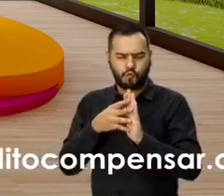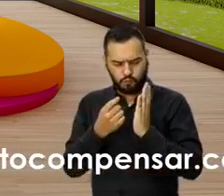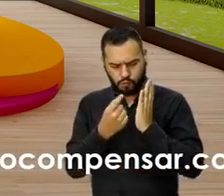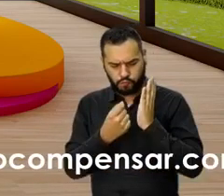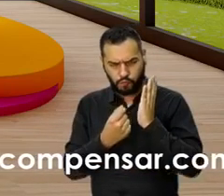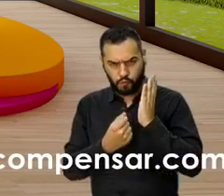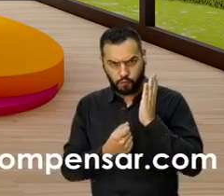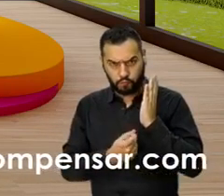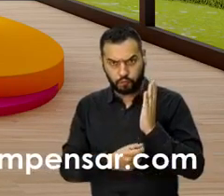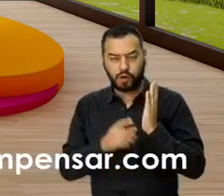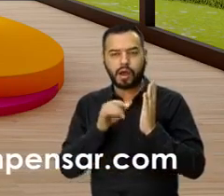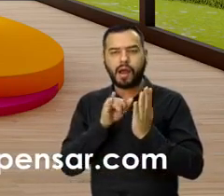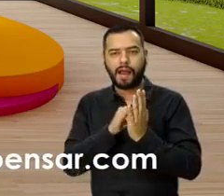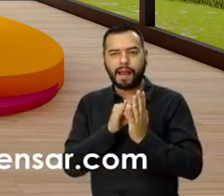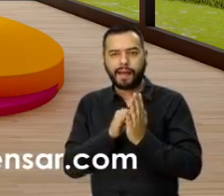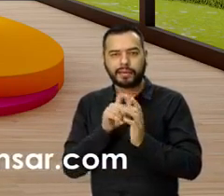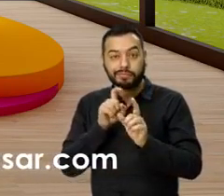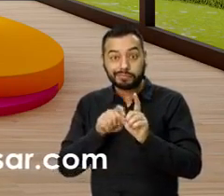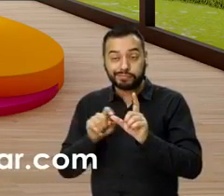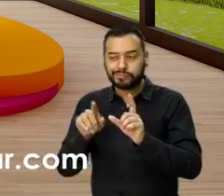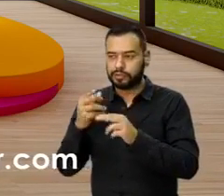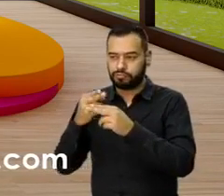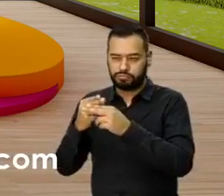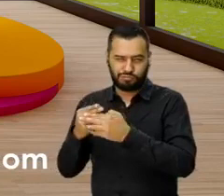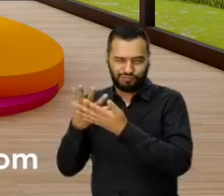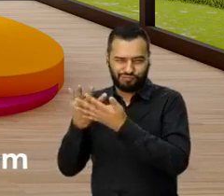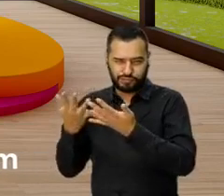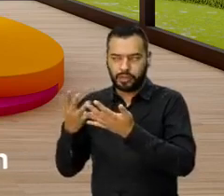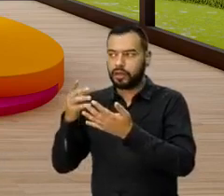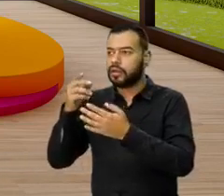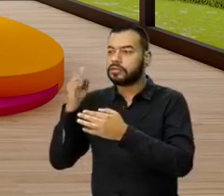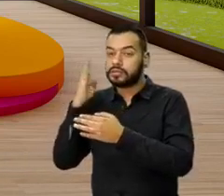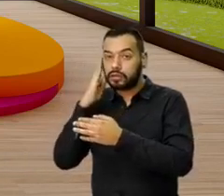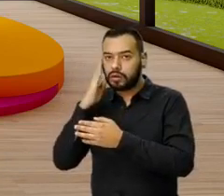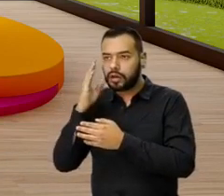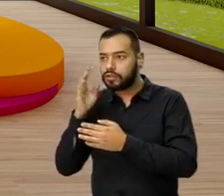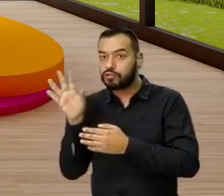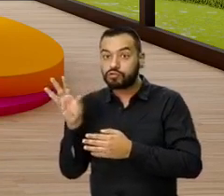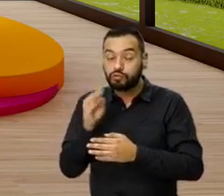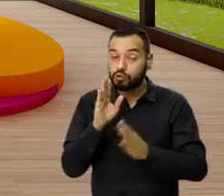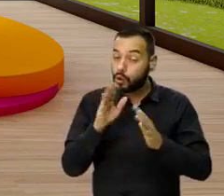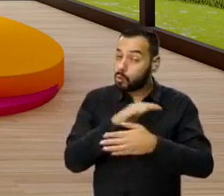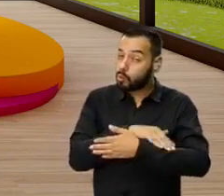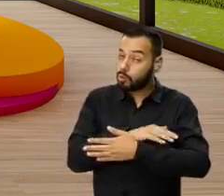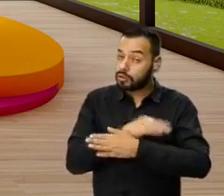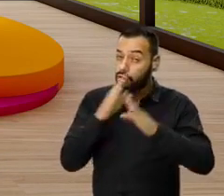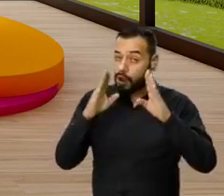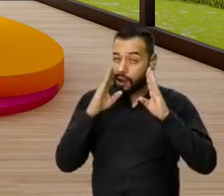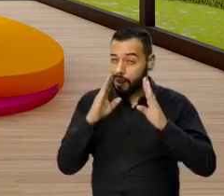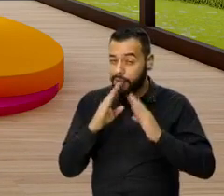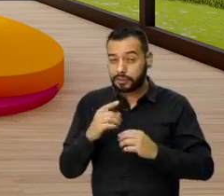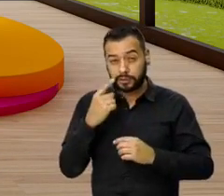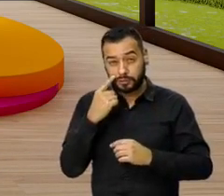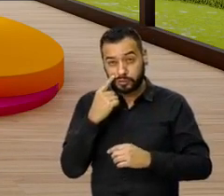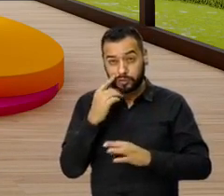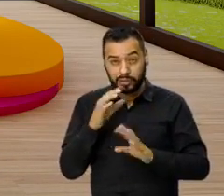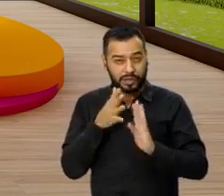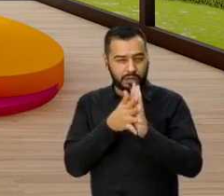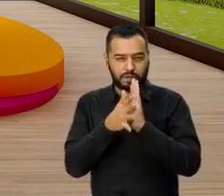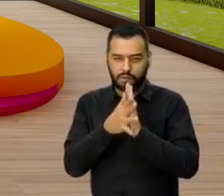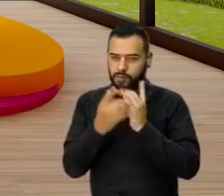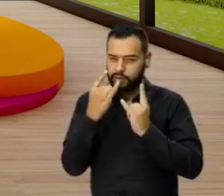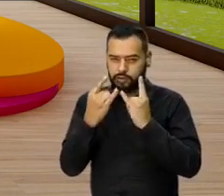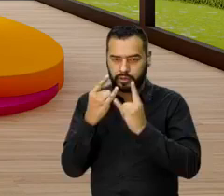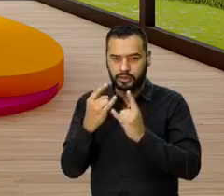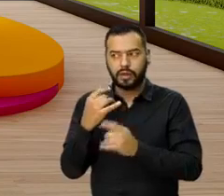ahí cliquean, se registran con sus datos y ya más adelante, pues como todos están muy juiciosos prestando atención porque es una información de mucho